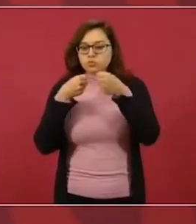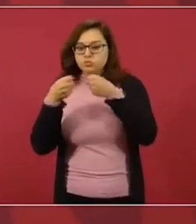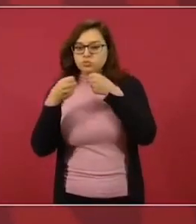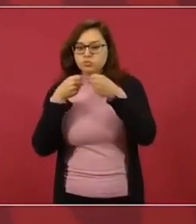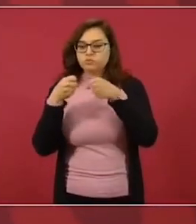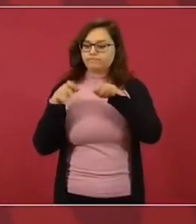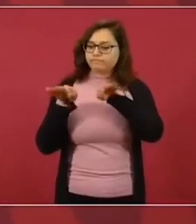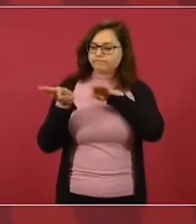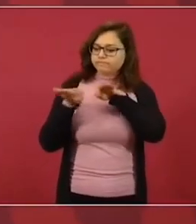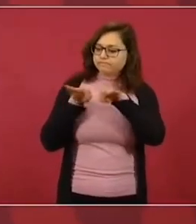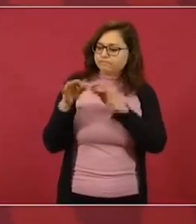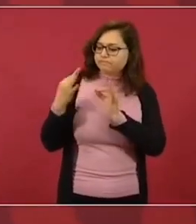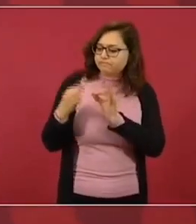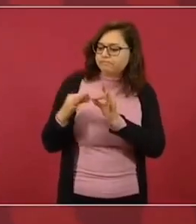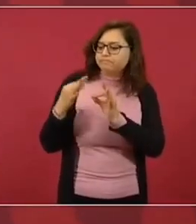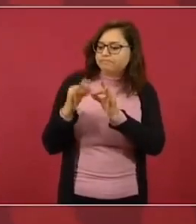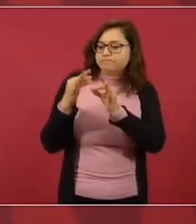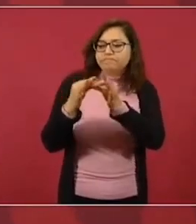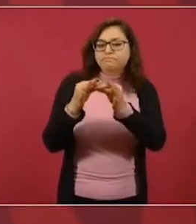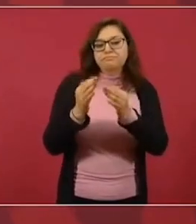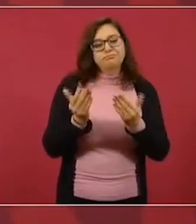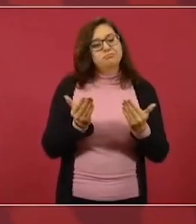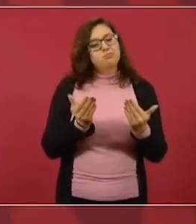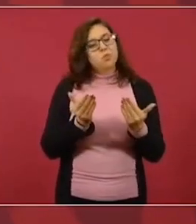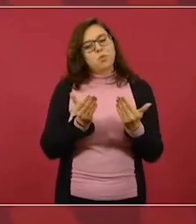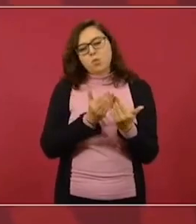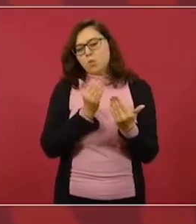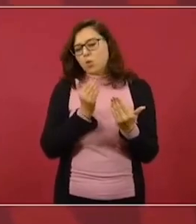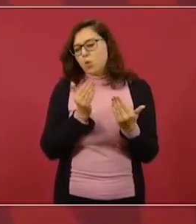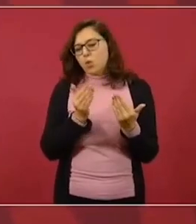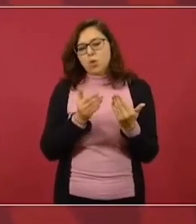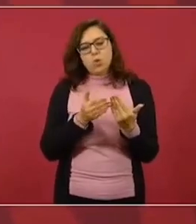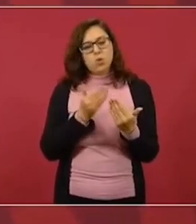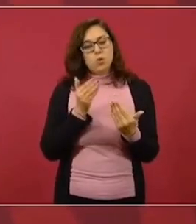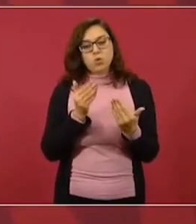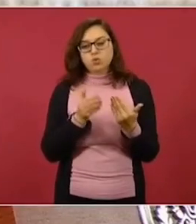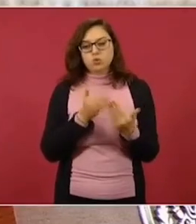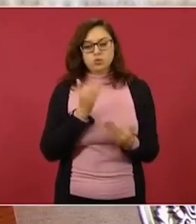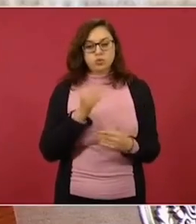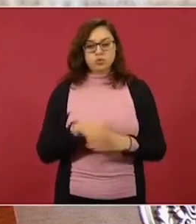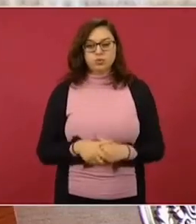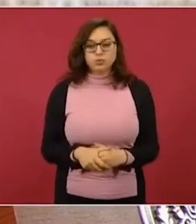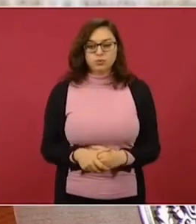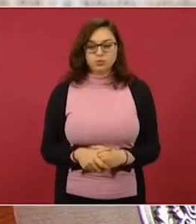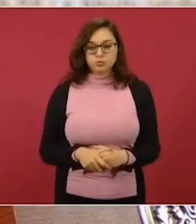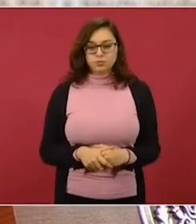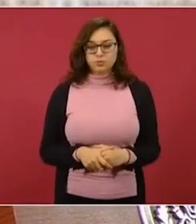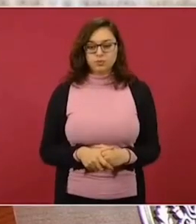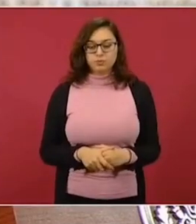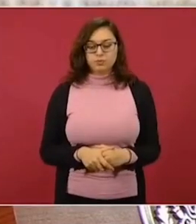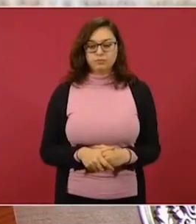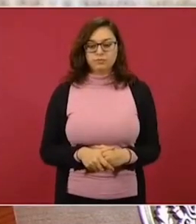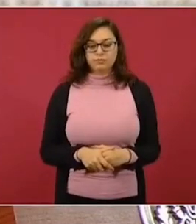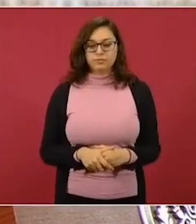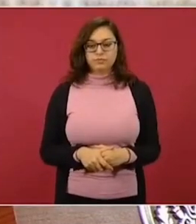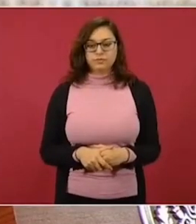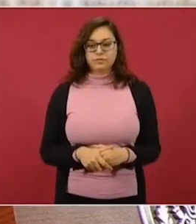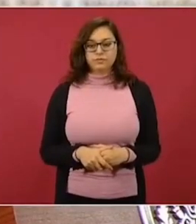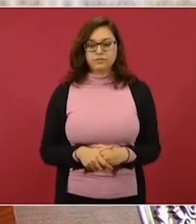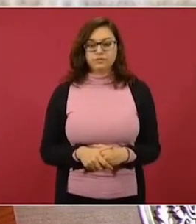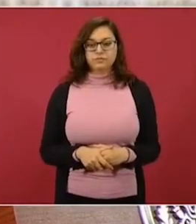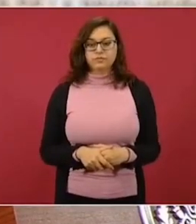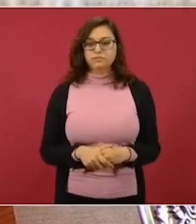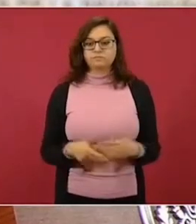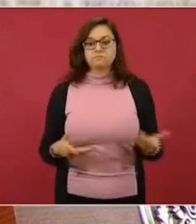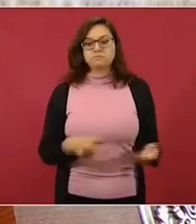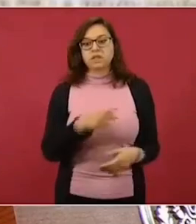reiteró sus críticas al espacio de García Vilchis, donde afirmó que cada semana el quién es quién de las mentiras